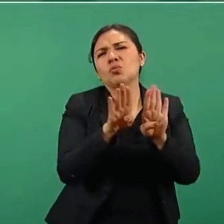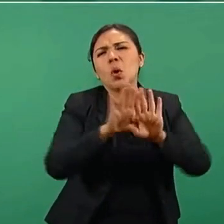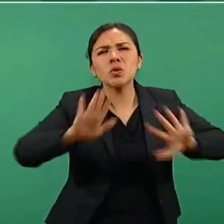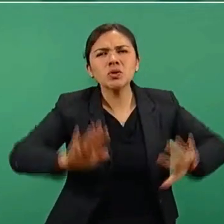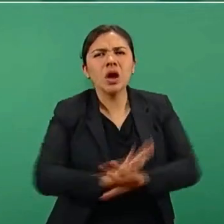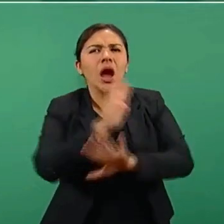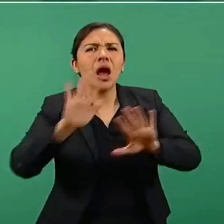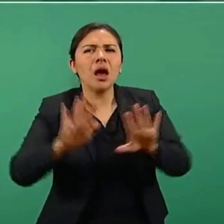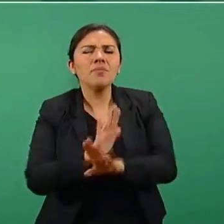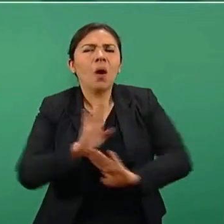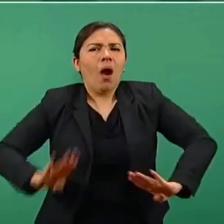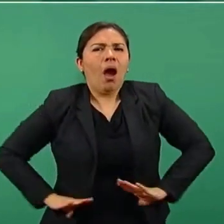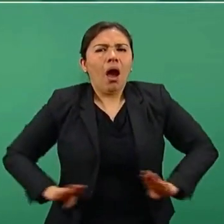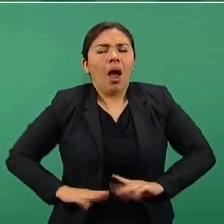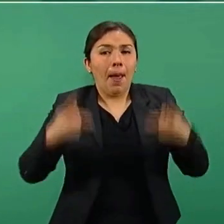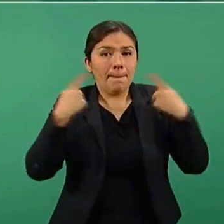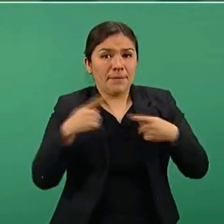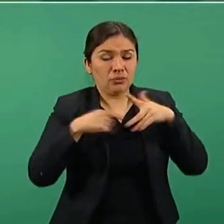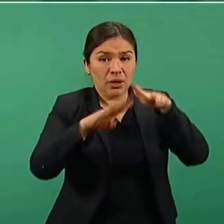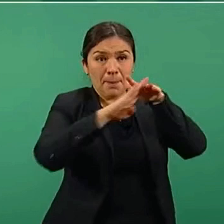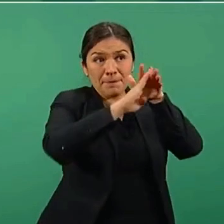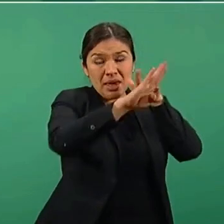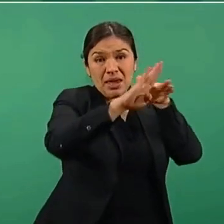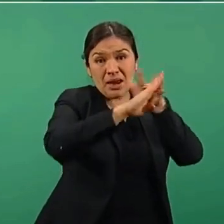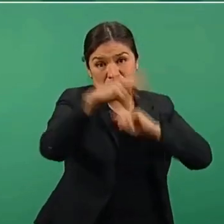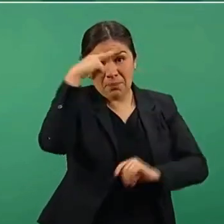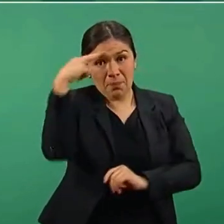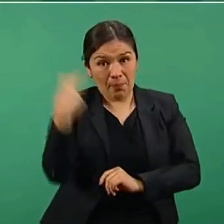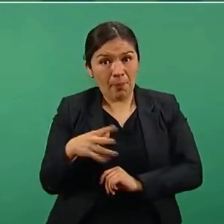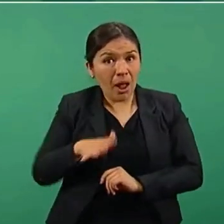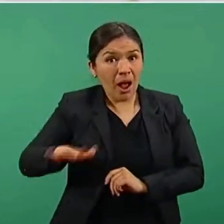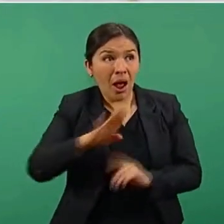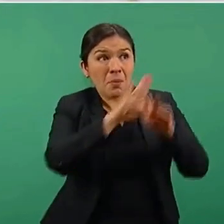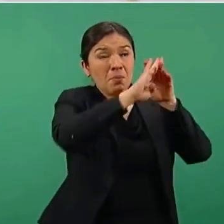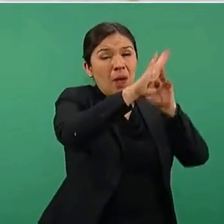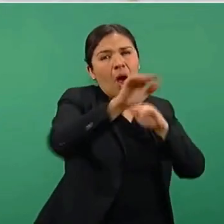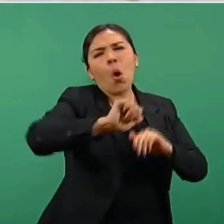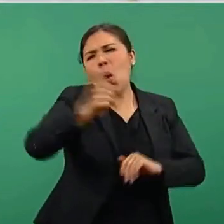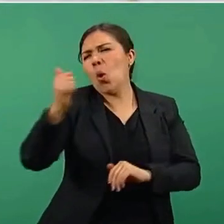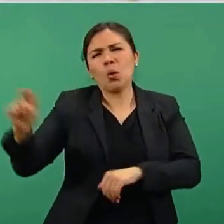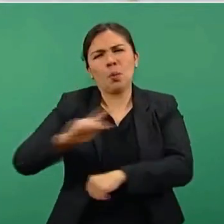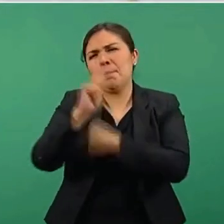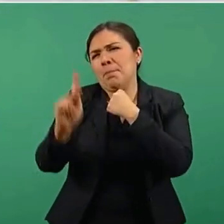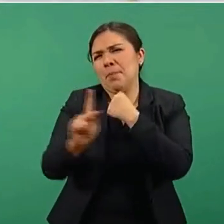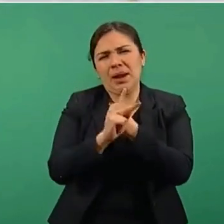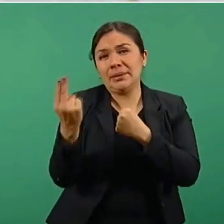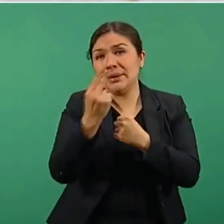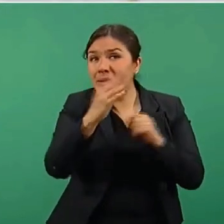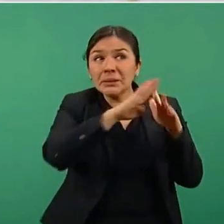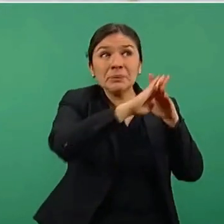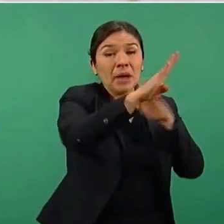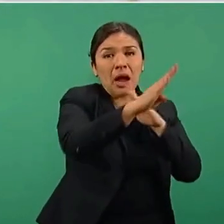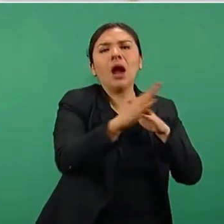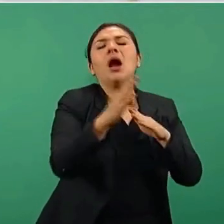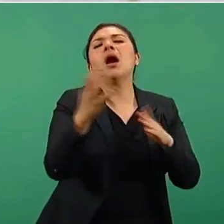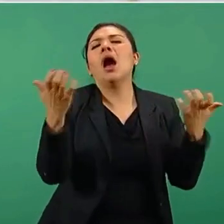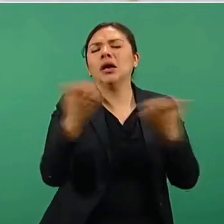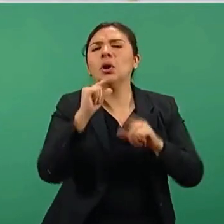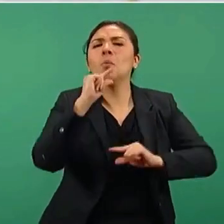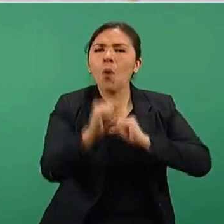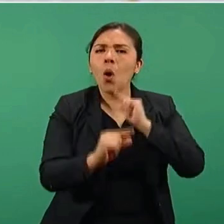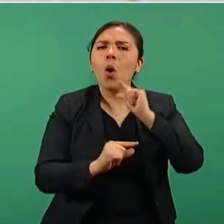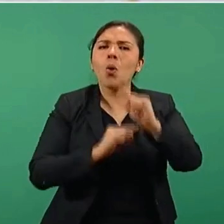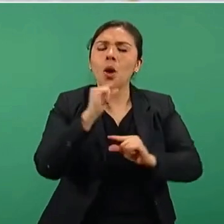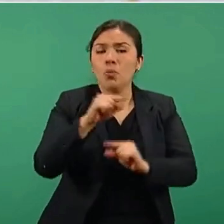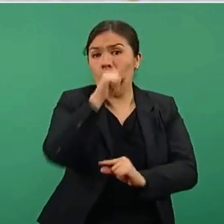migrantes mexicanos y de otras nacionalidades. Eso